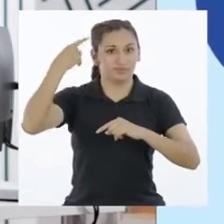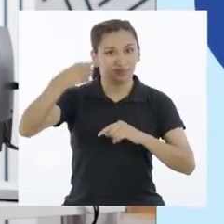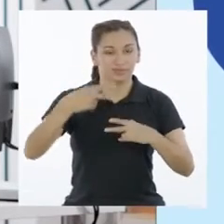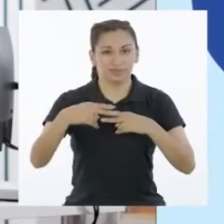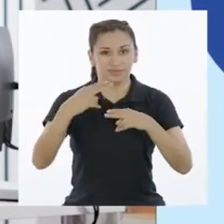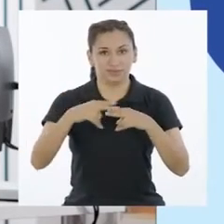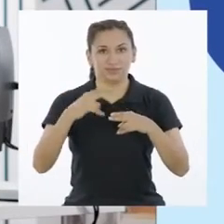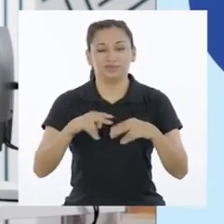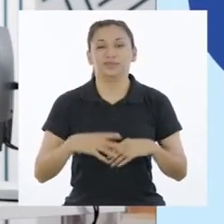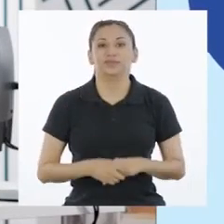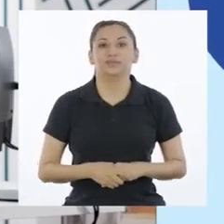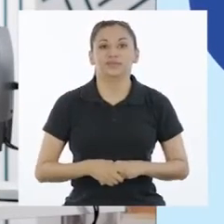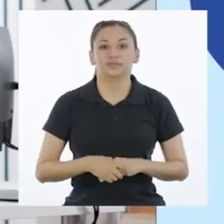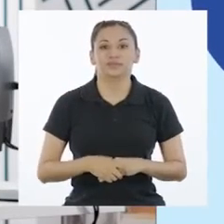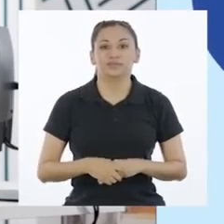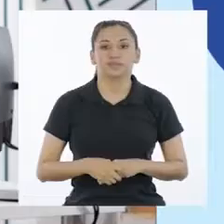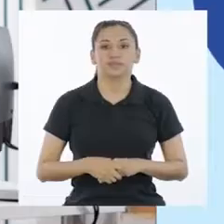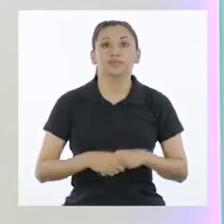¡Hasta pronto!